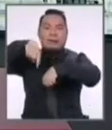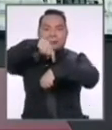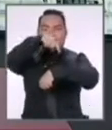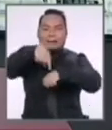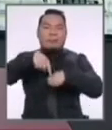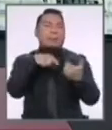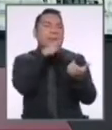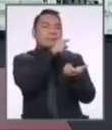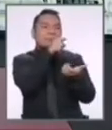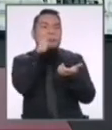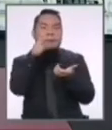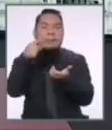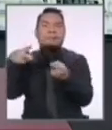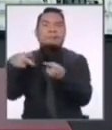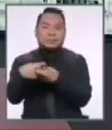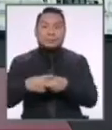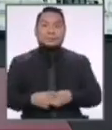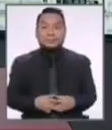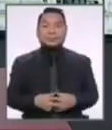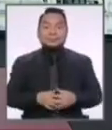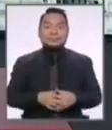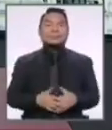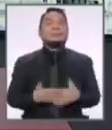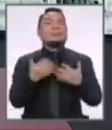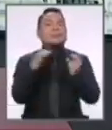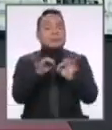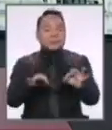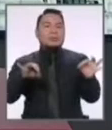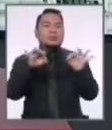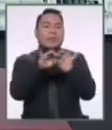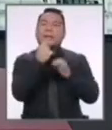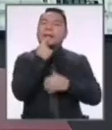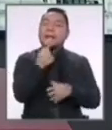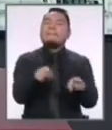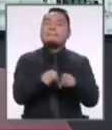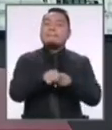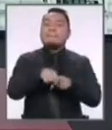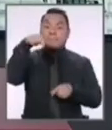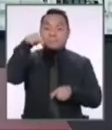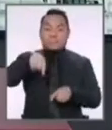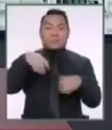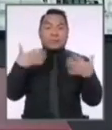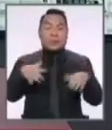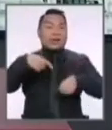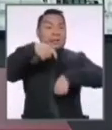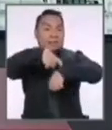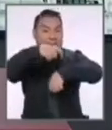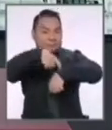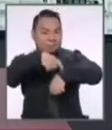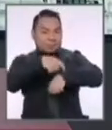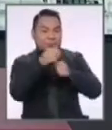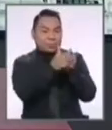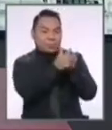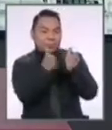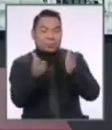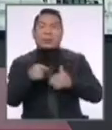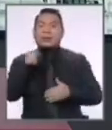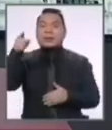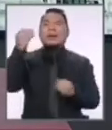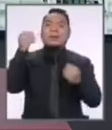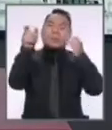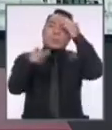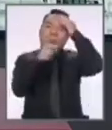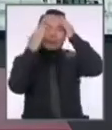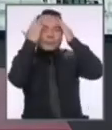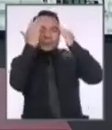cada uno de los candidatos. Es muy importante precisar que en esta bolsa de tiempo, las estrategias de